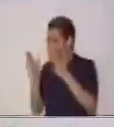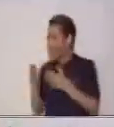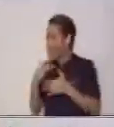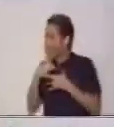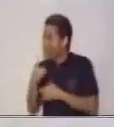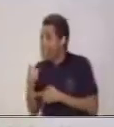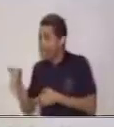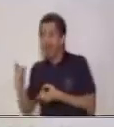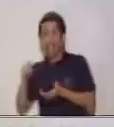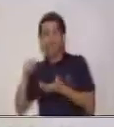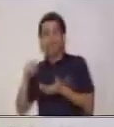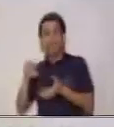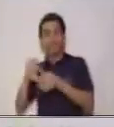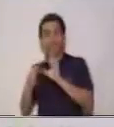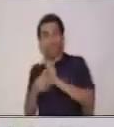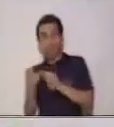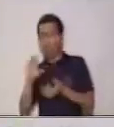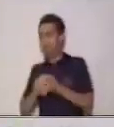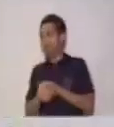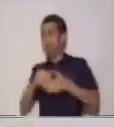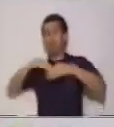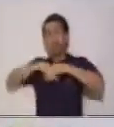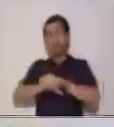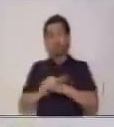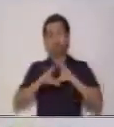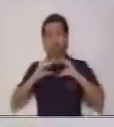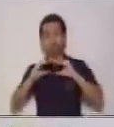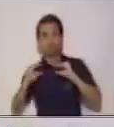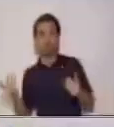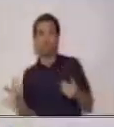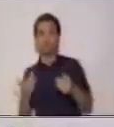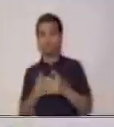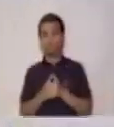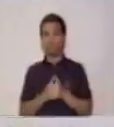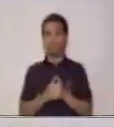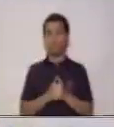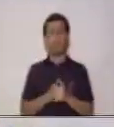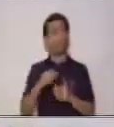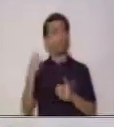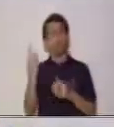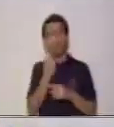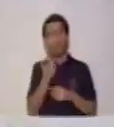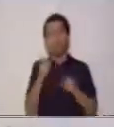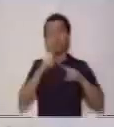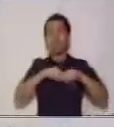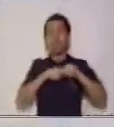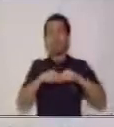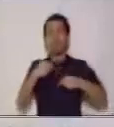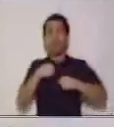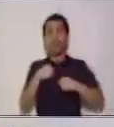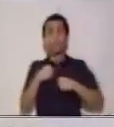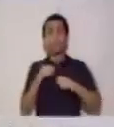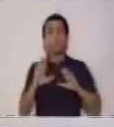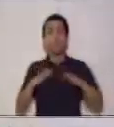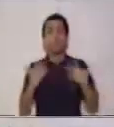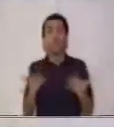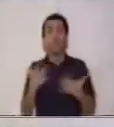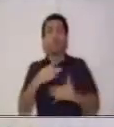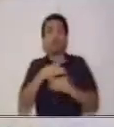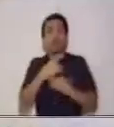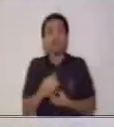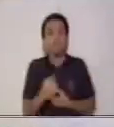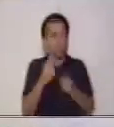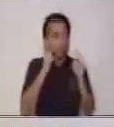por calzado, por ropa deportiva, ¿sí? Es dependiendo los intereses de cada una de las